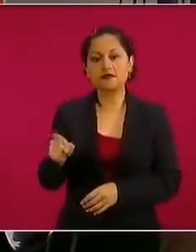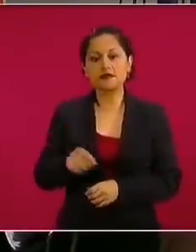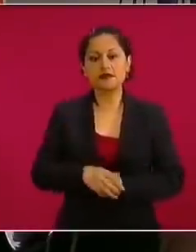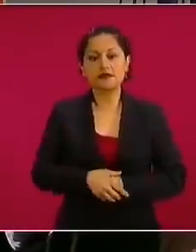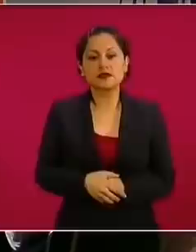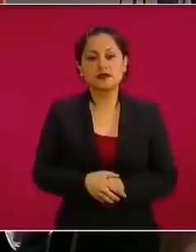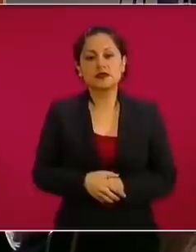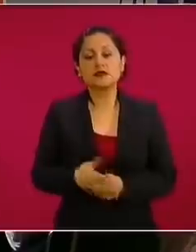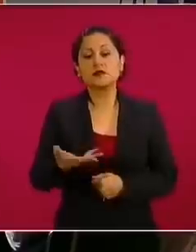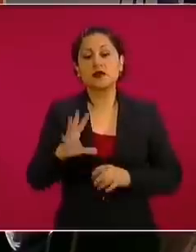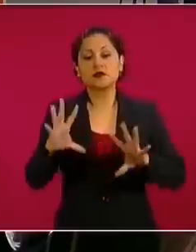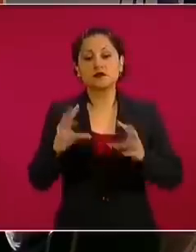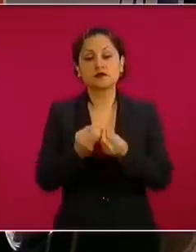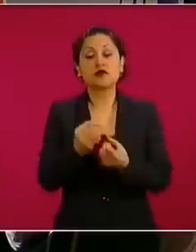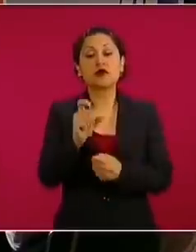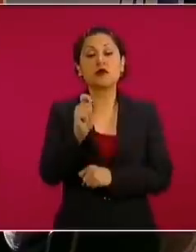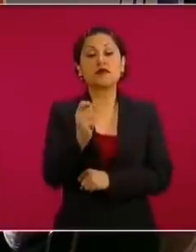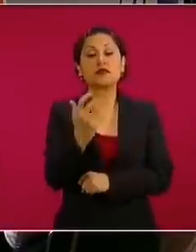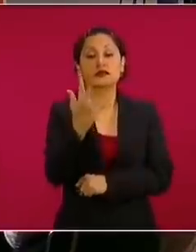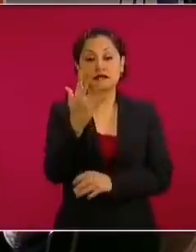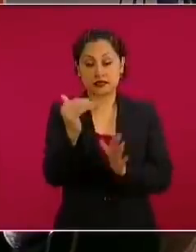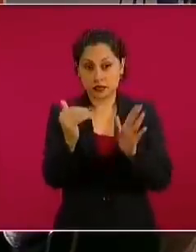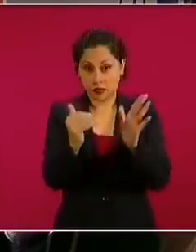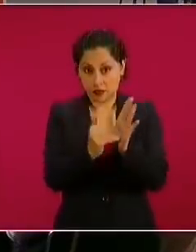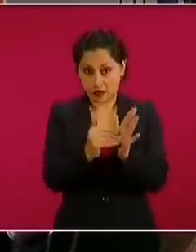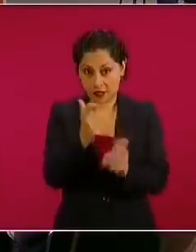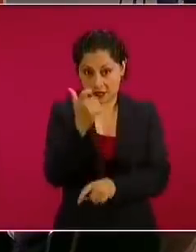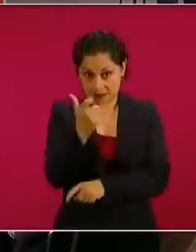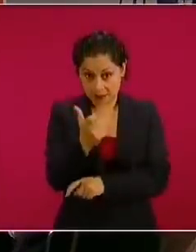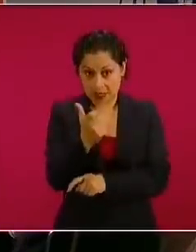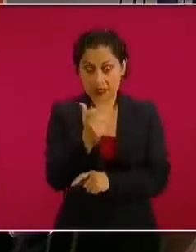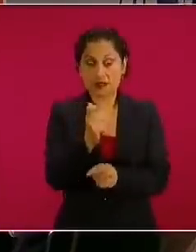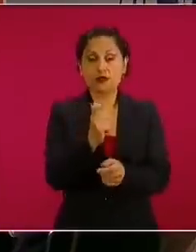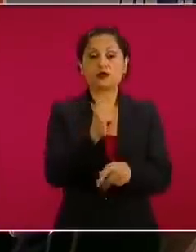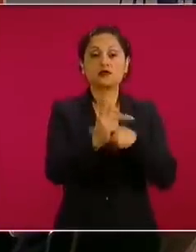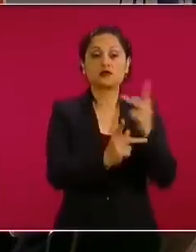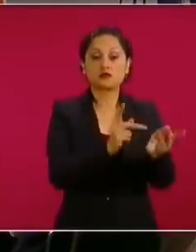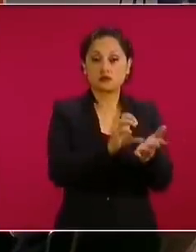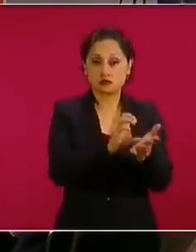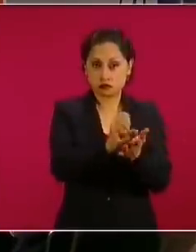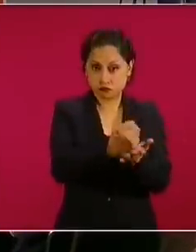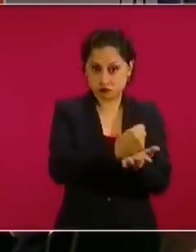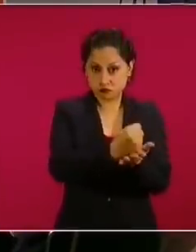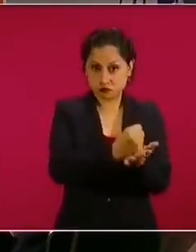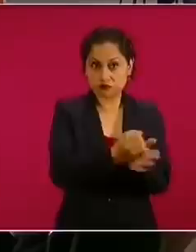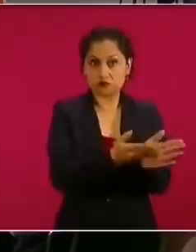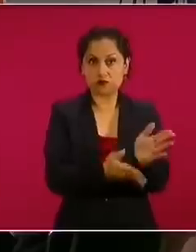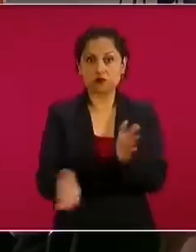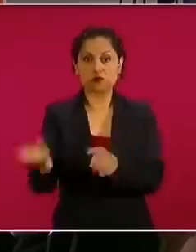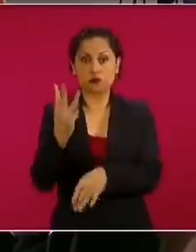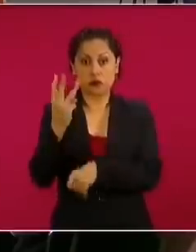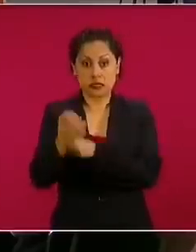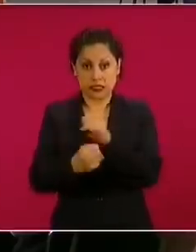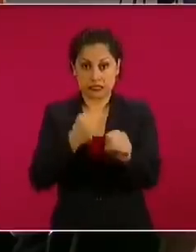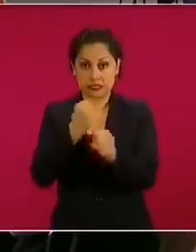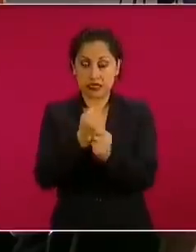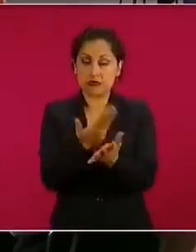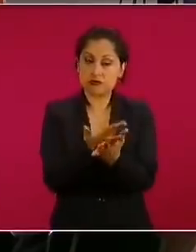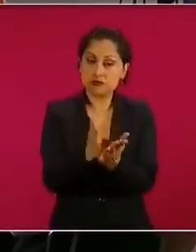crédito de 25 mil pesos a un plazo de tres años con un